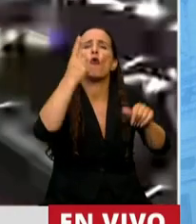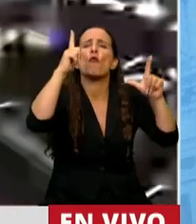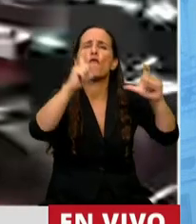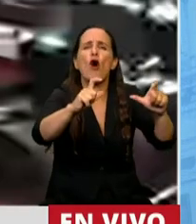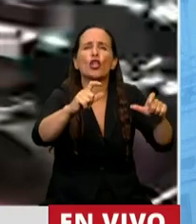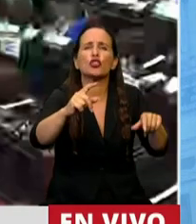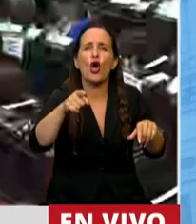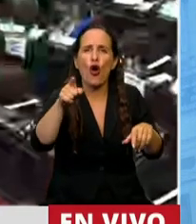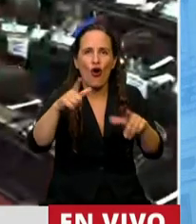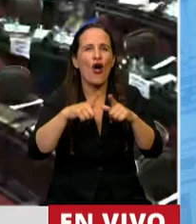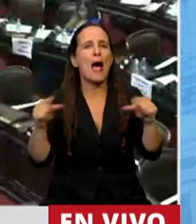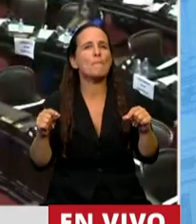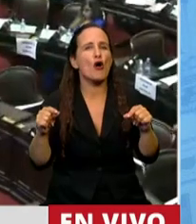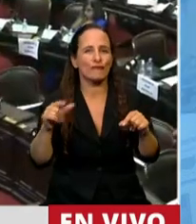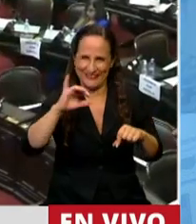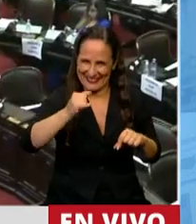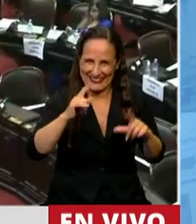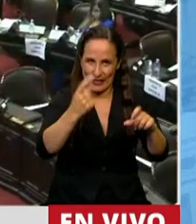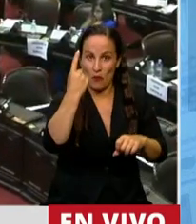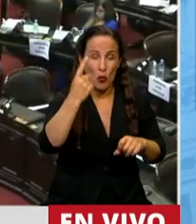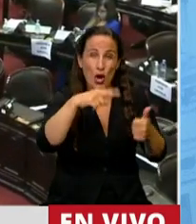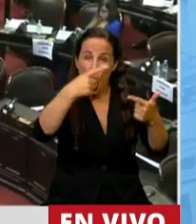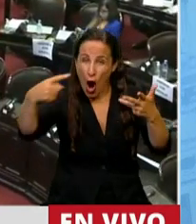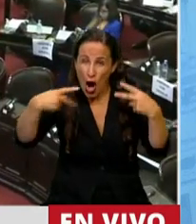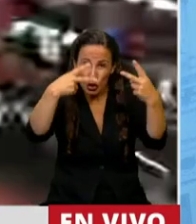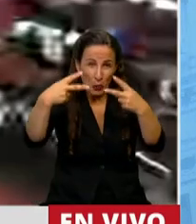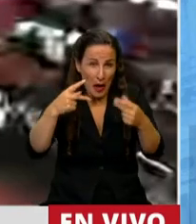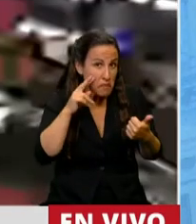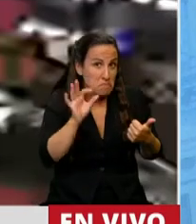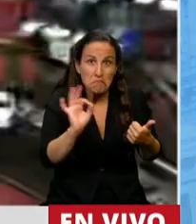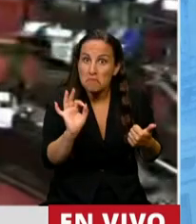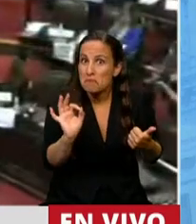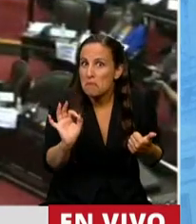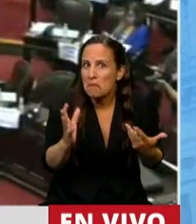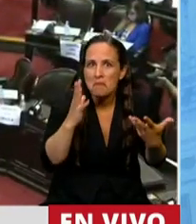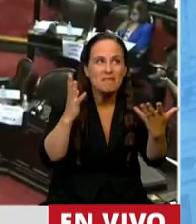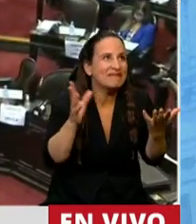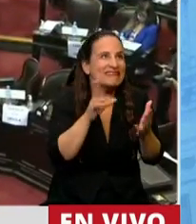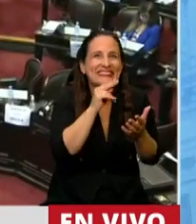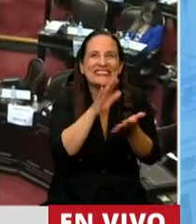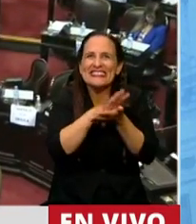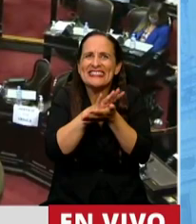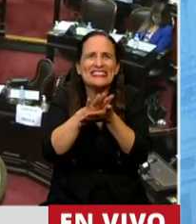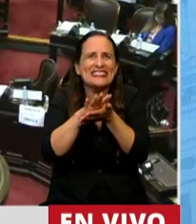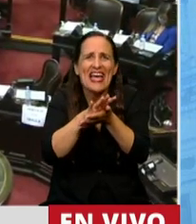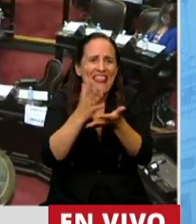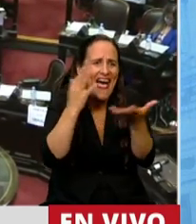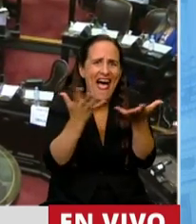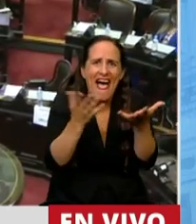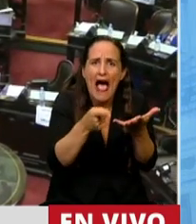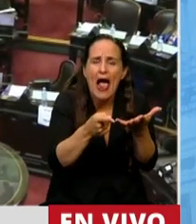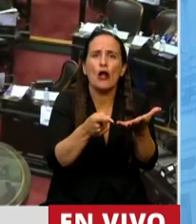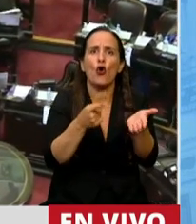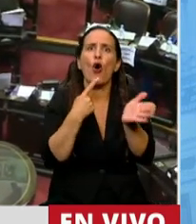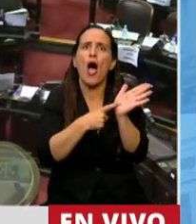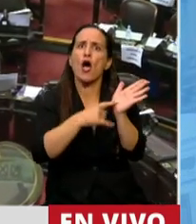Japón, después de los otros viajes no encontré absolutamente ningún elemento que me permita a mí